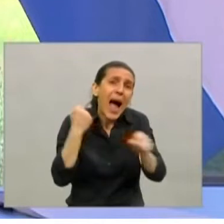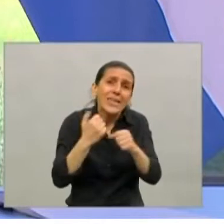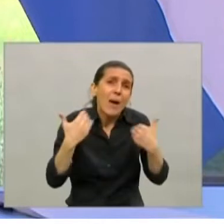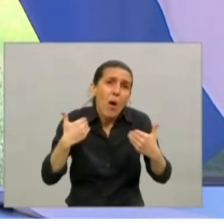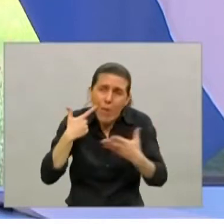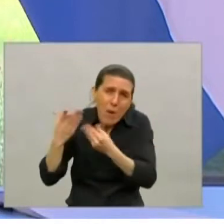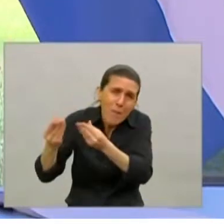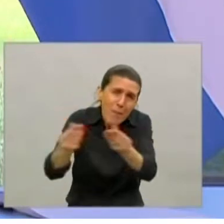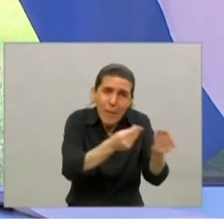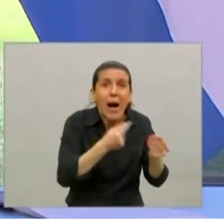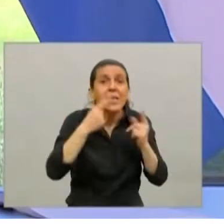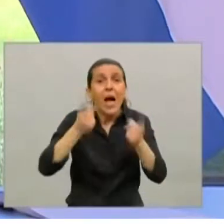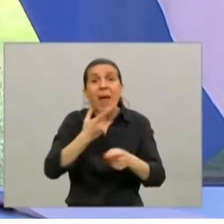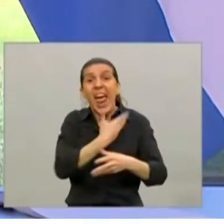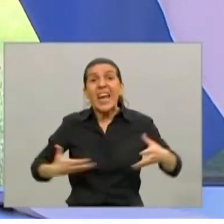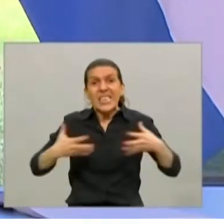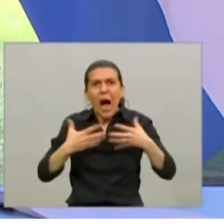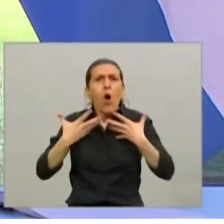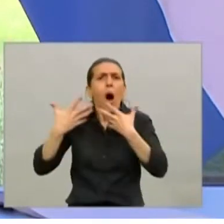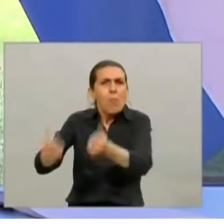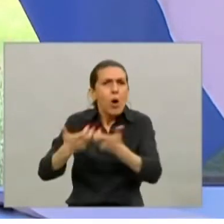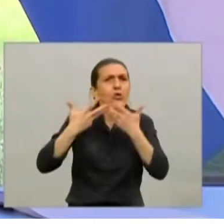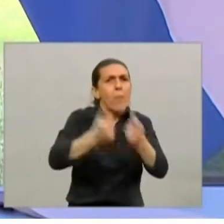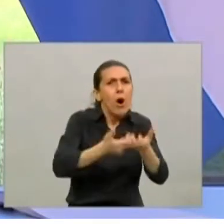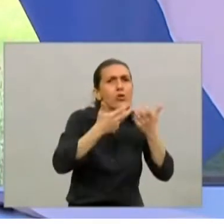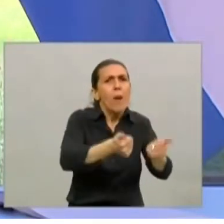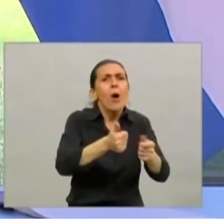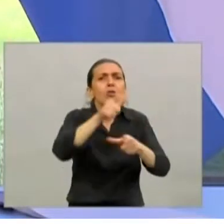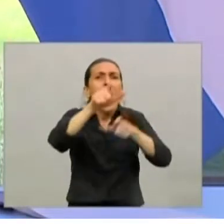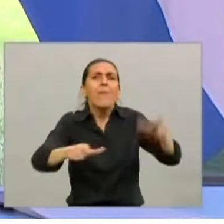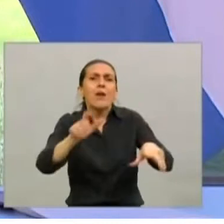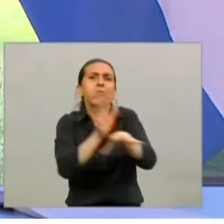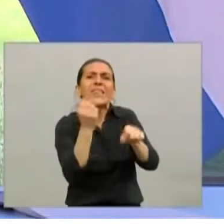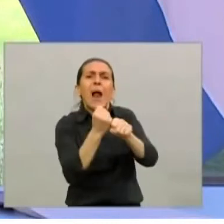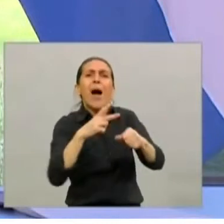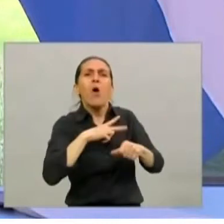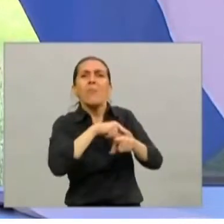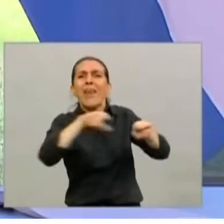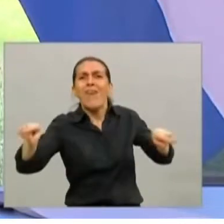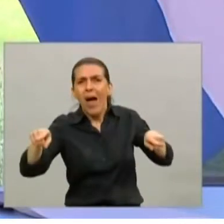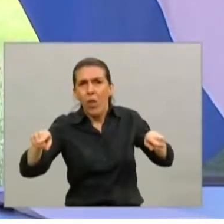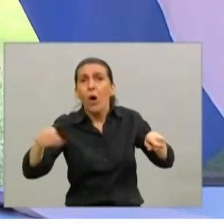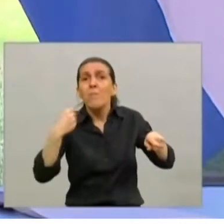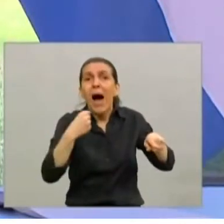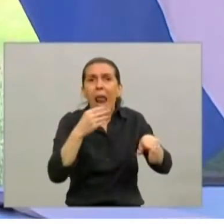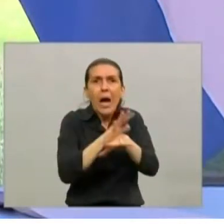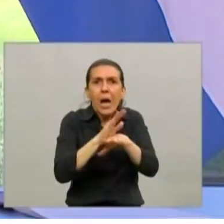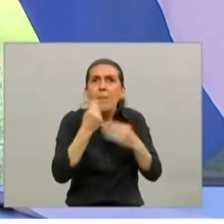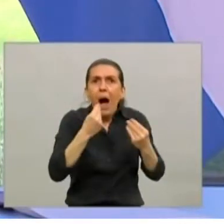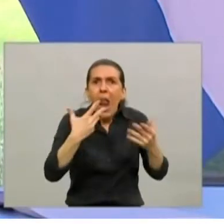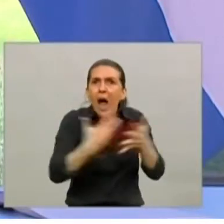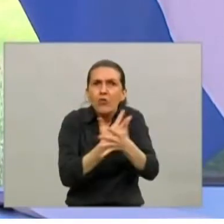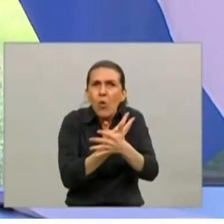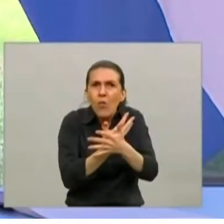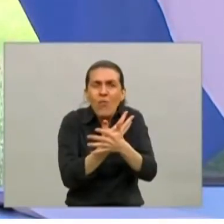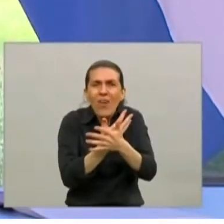El apoyo que el Estado ha dado al sector privado para que no lastime tanto la